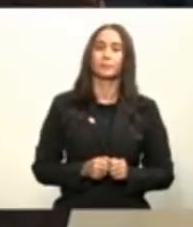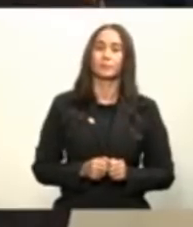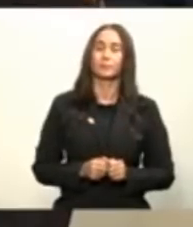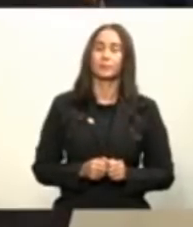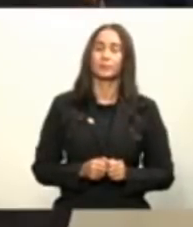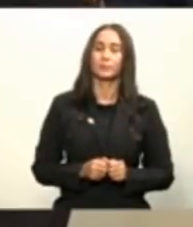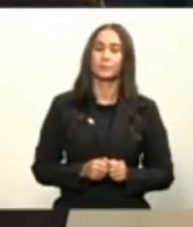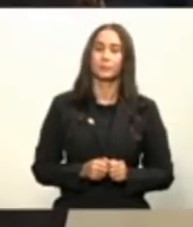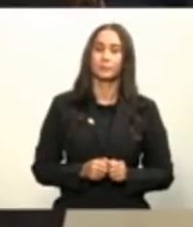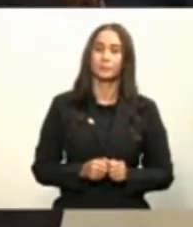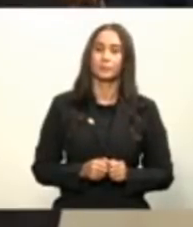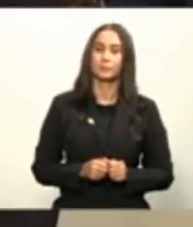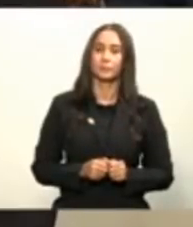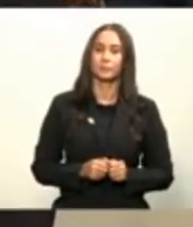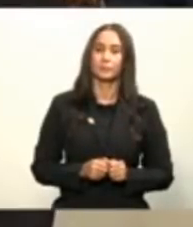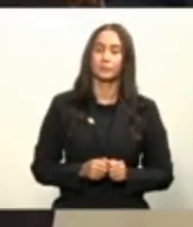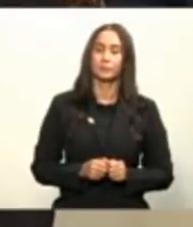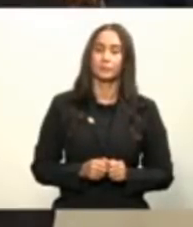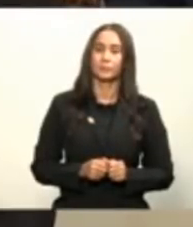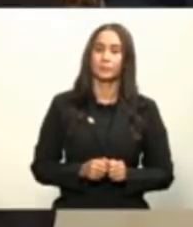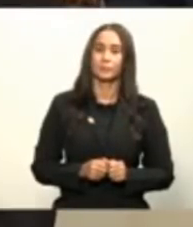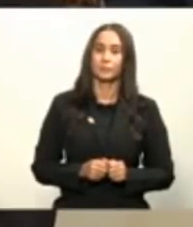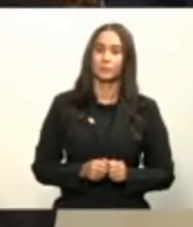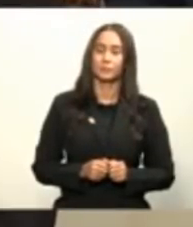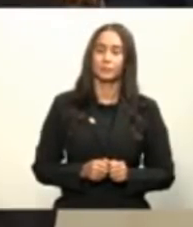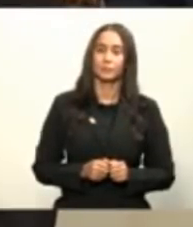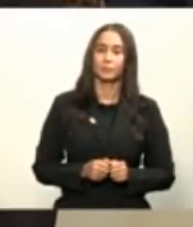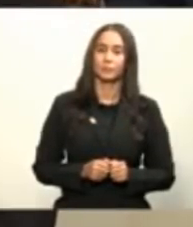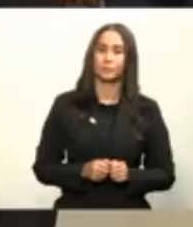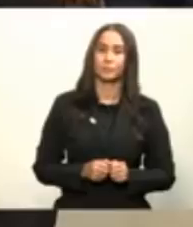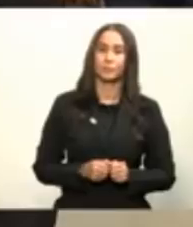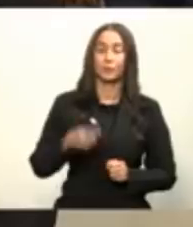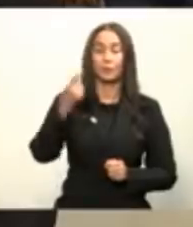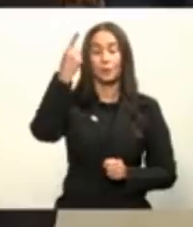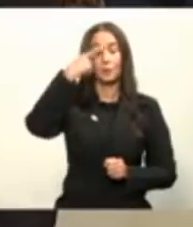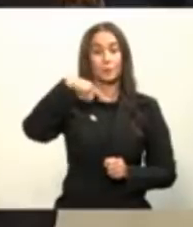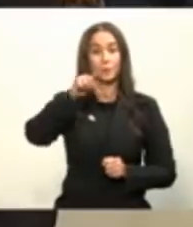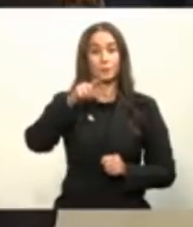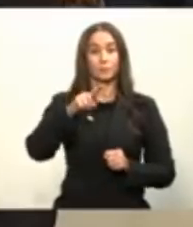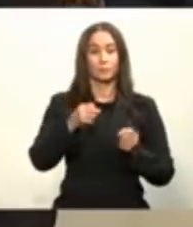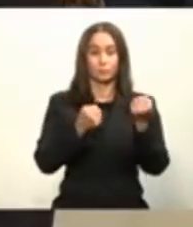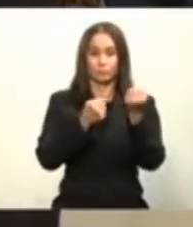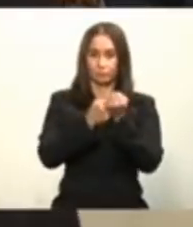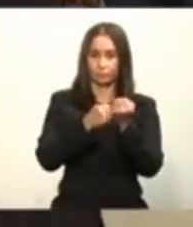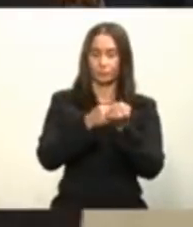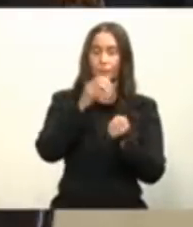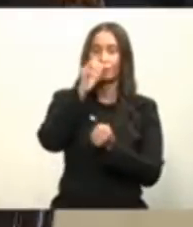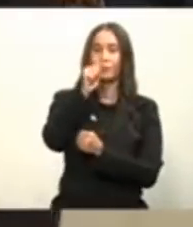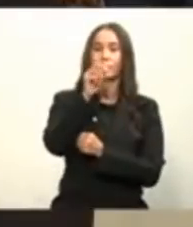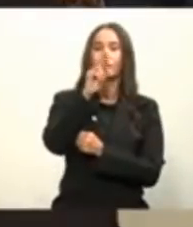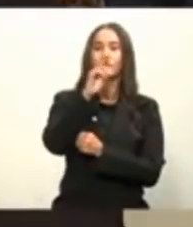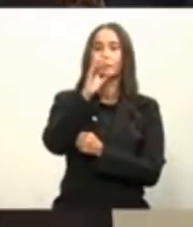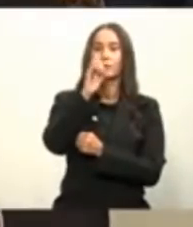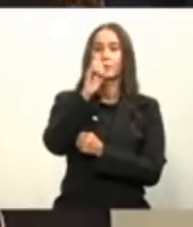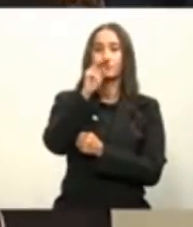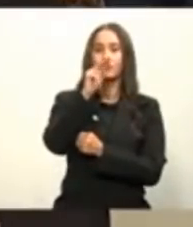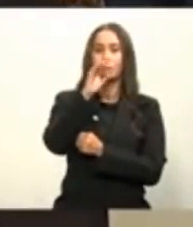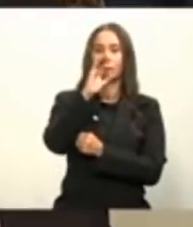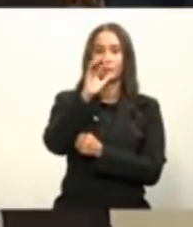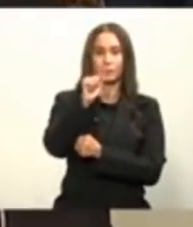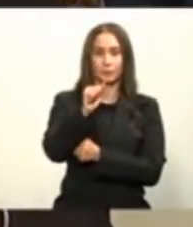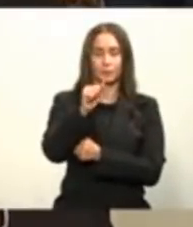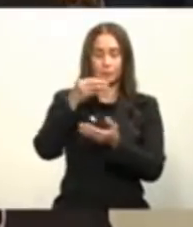bajo la marca y el patrocinio de el AstraZeneca adelantamos y compramos lo que dijo la